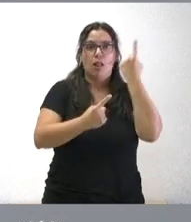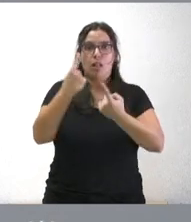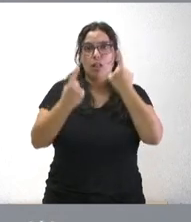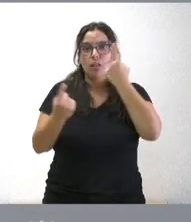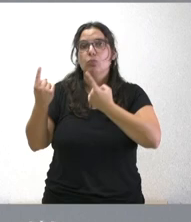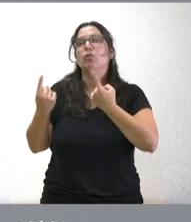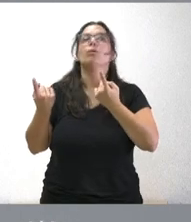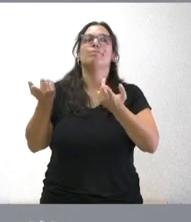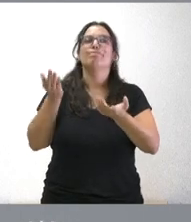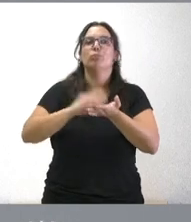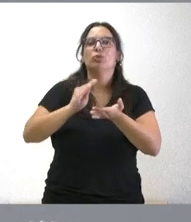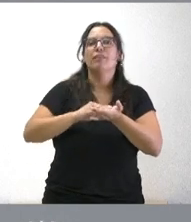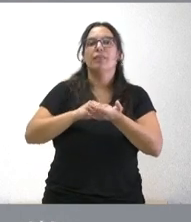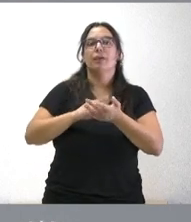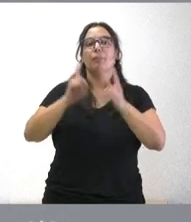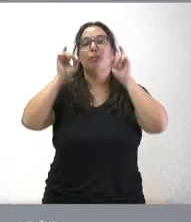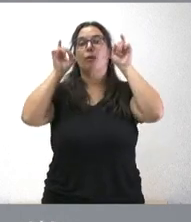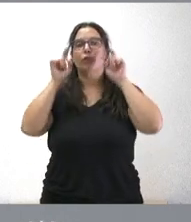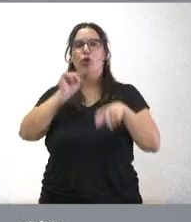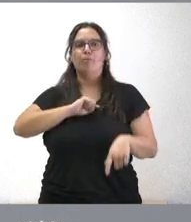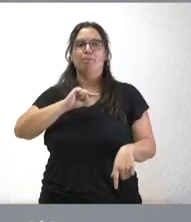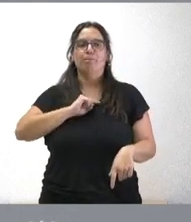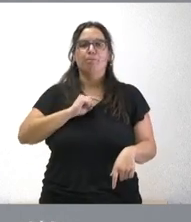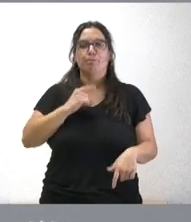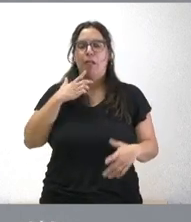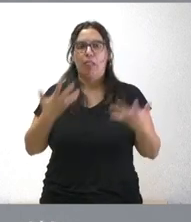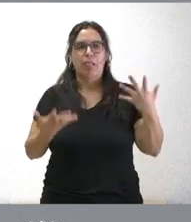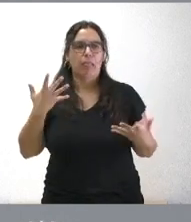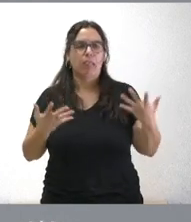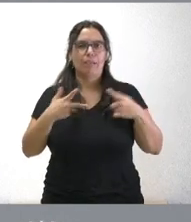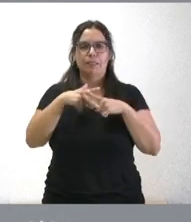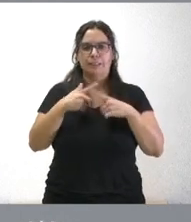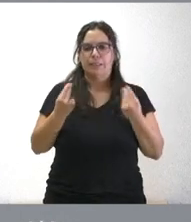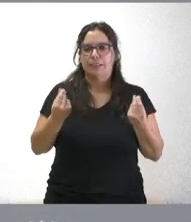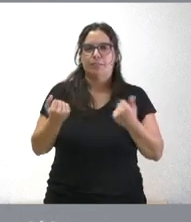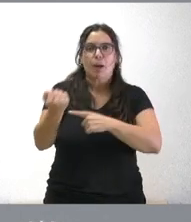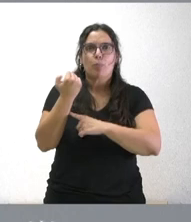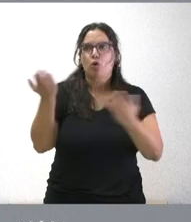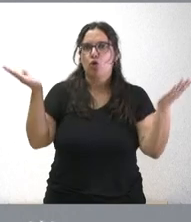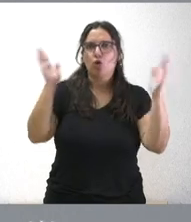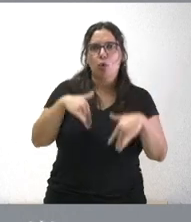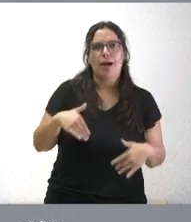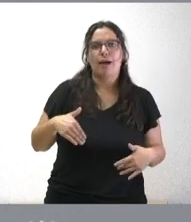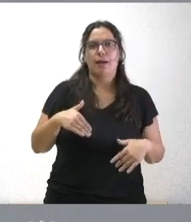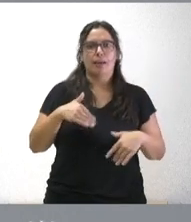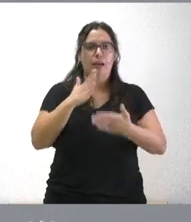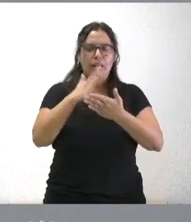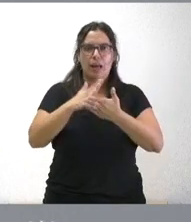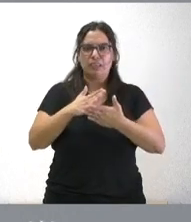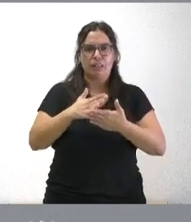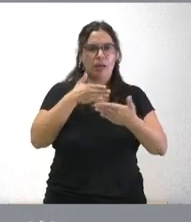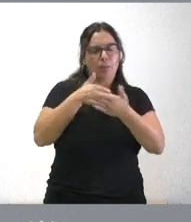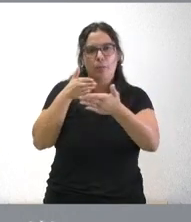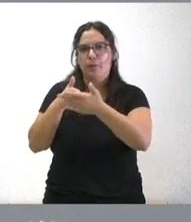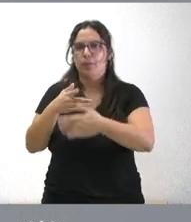donde muchas veces pues el profesor se puede ver si nos instrumento suficiente de apoyo de respaldo para llevar a cabo una clase o donde